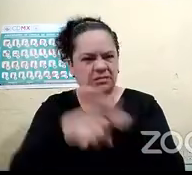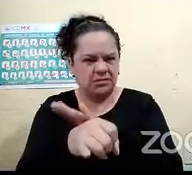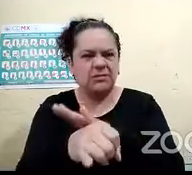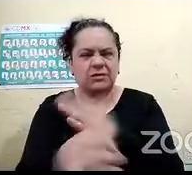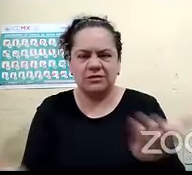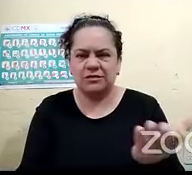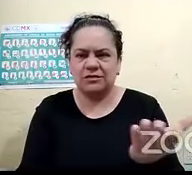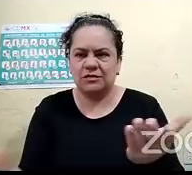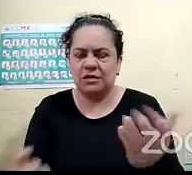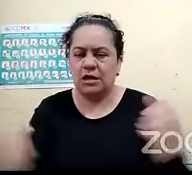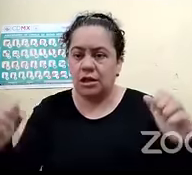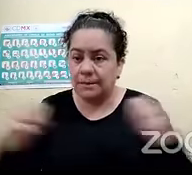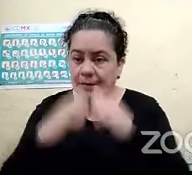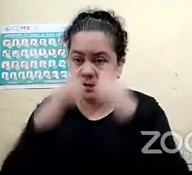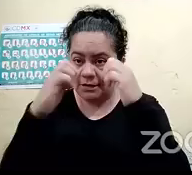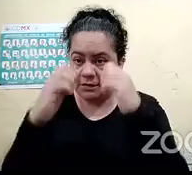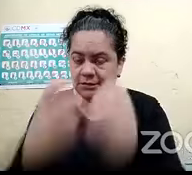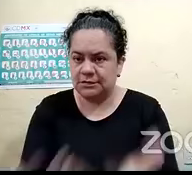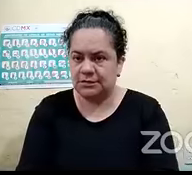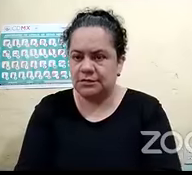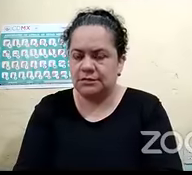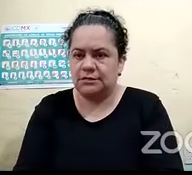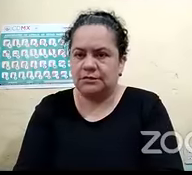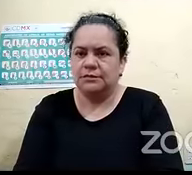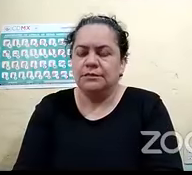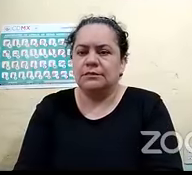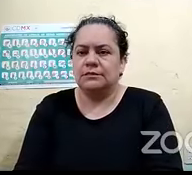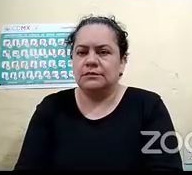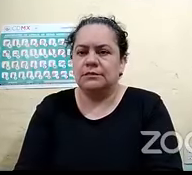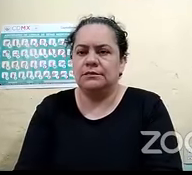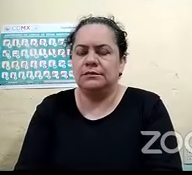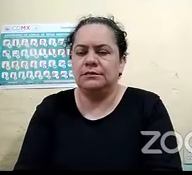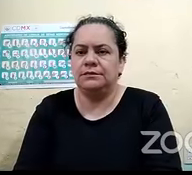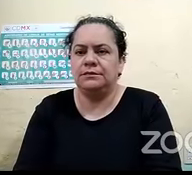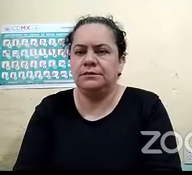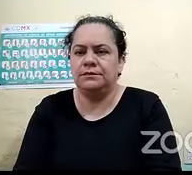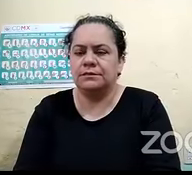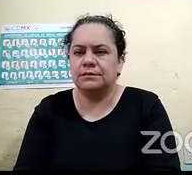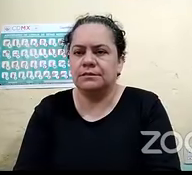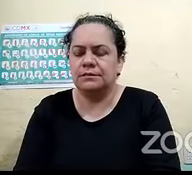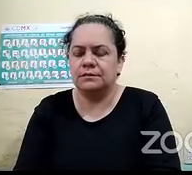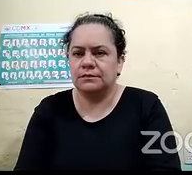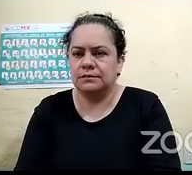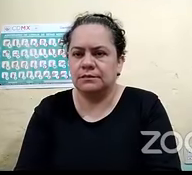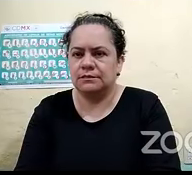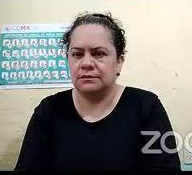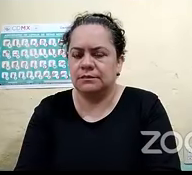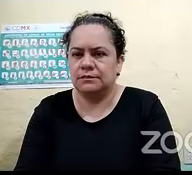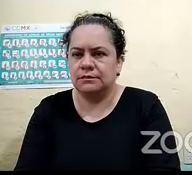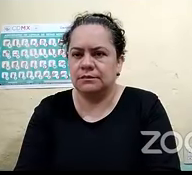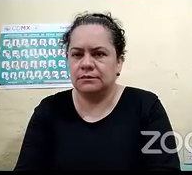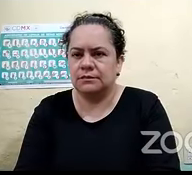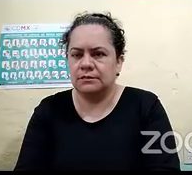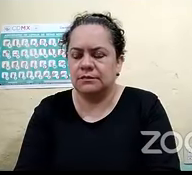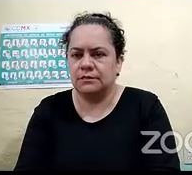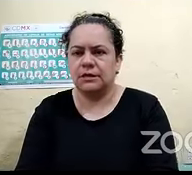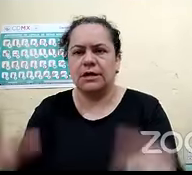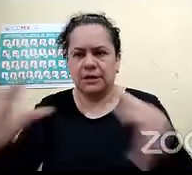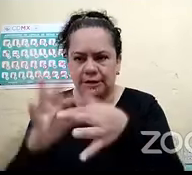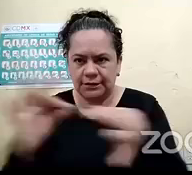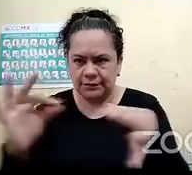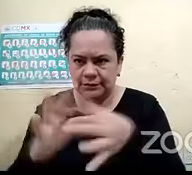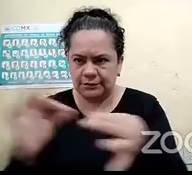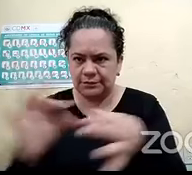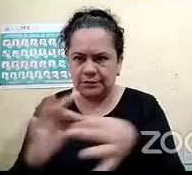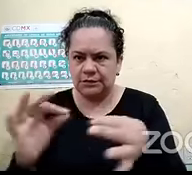acaban acaban de dar ¿no? porque entonces pareciera que la capacitación la la diseñan